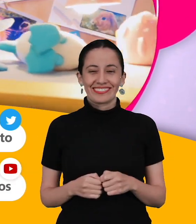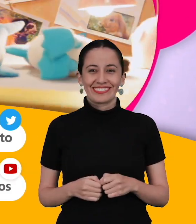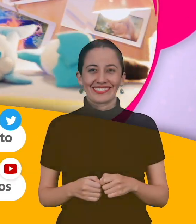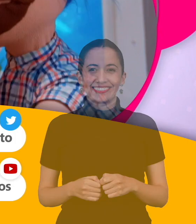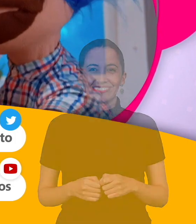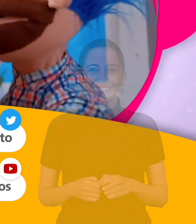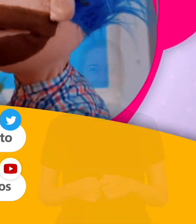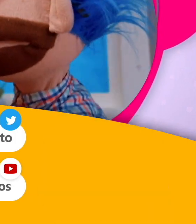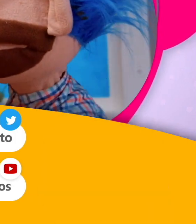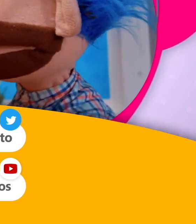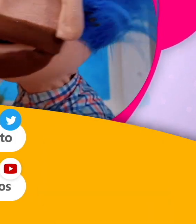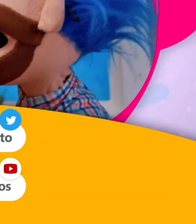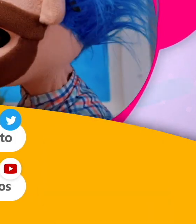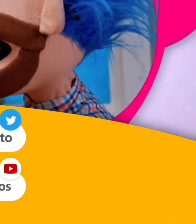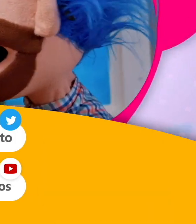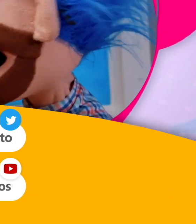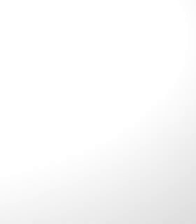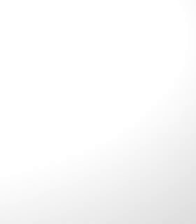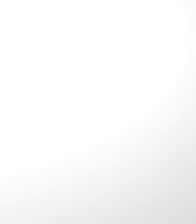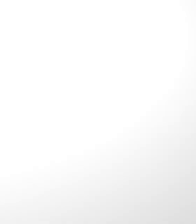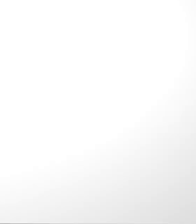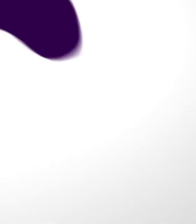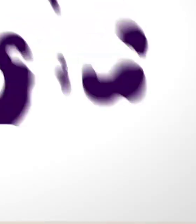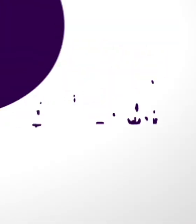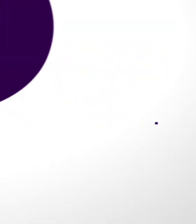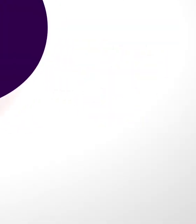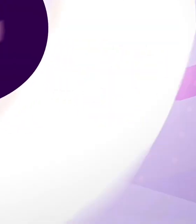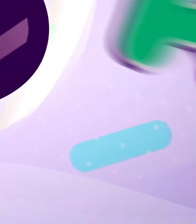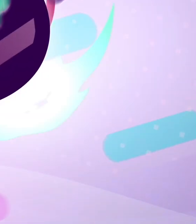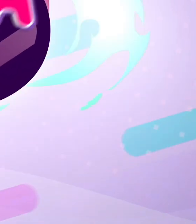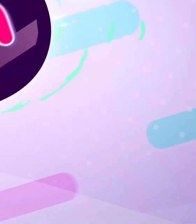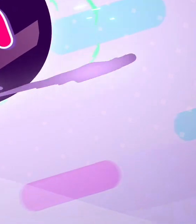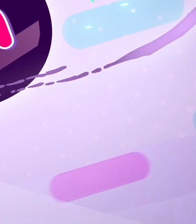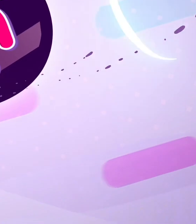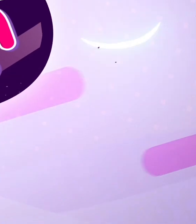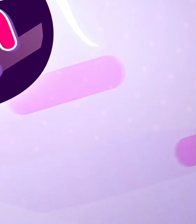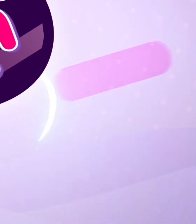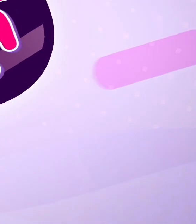el videoletro! support, ninguna pintura, la Se Ni si. Ni